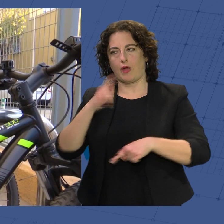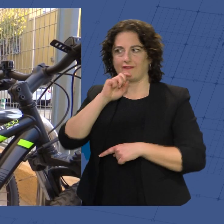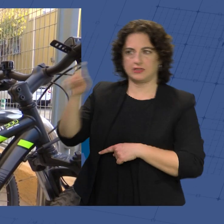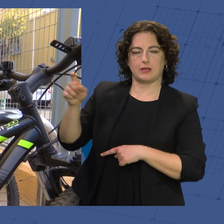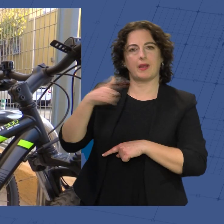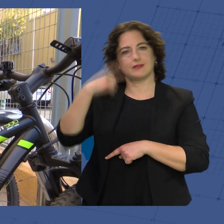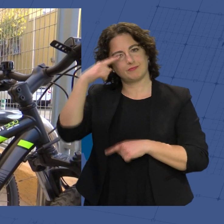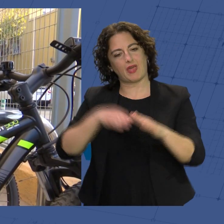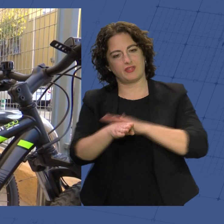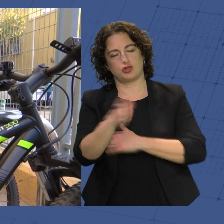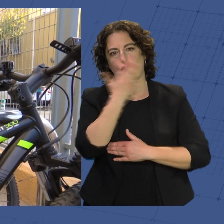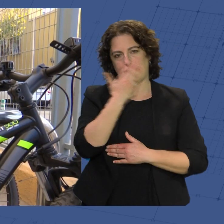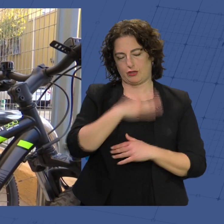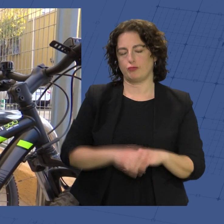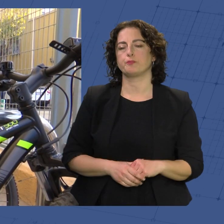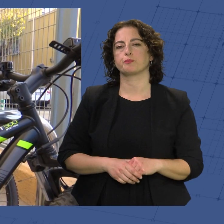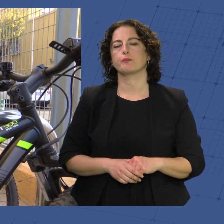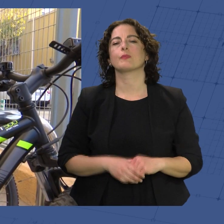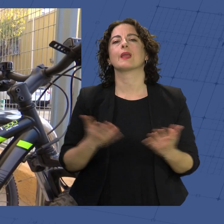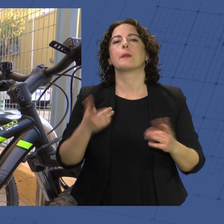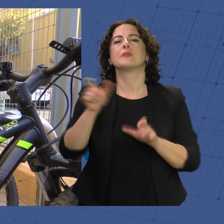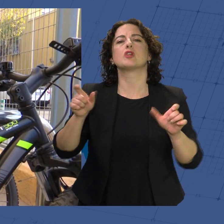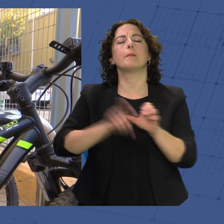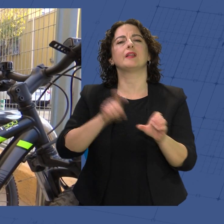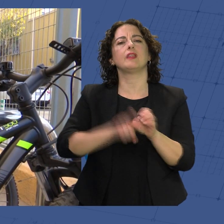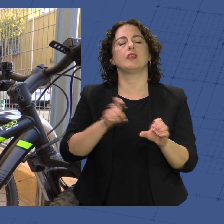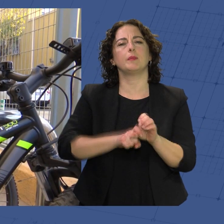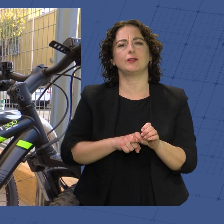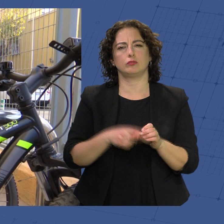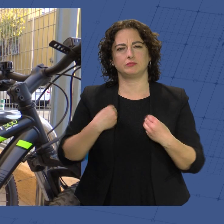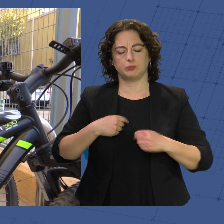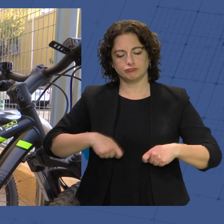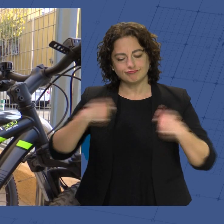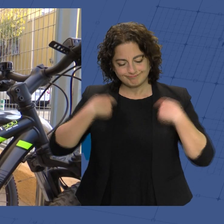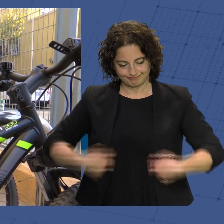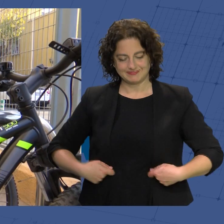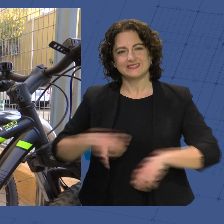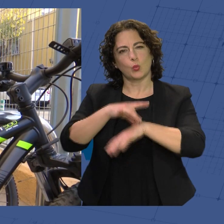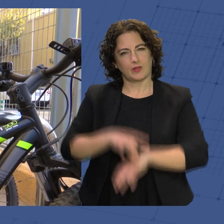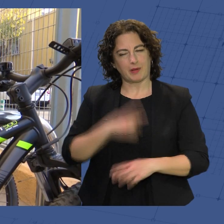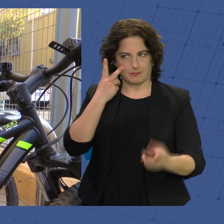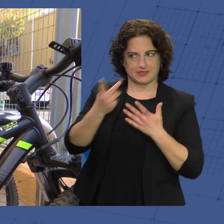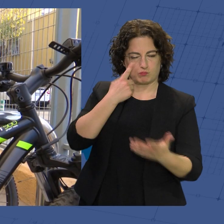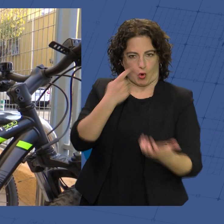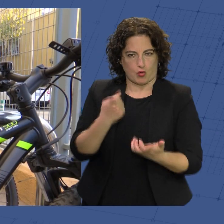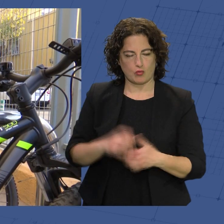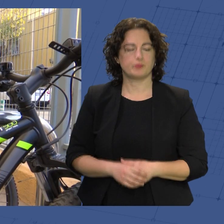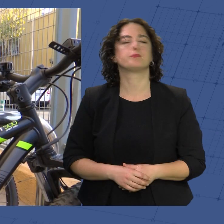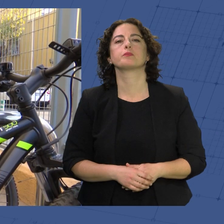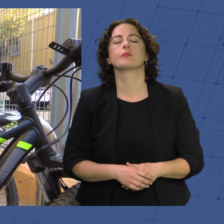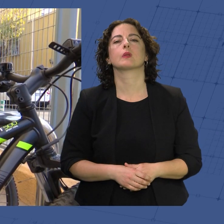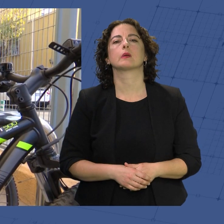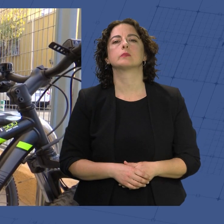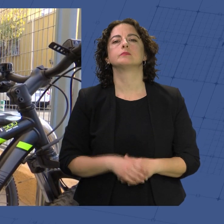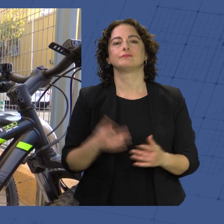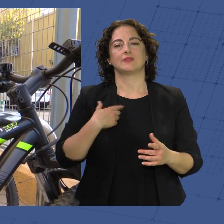zonas de acceso al colegio y sus caminos. Los participantes también han sido dotados de petos de seguridad para ser más visibles. Será al ayuntamiento el trabajo